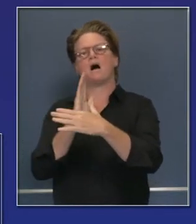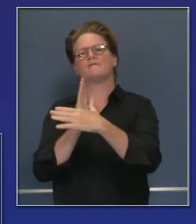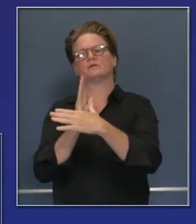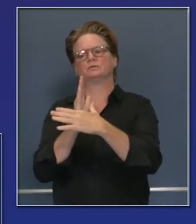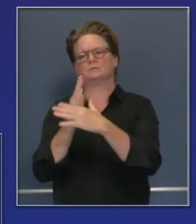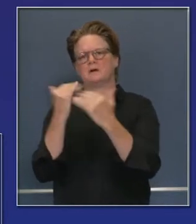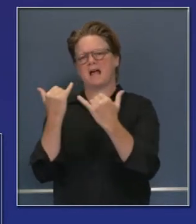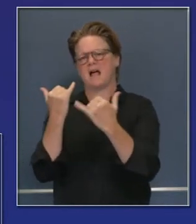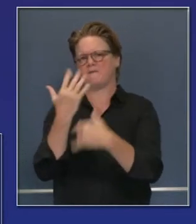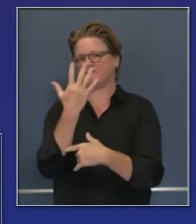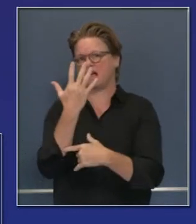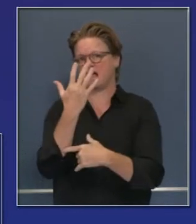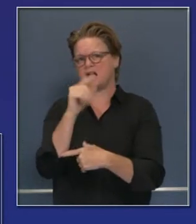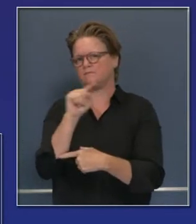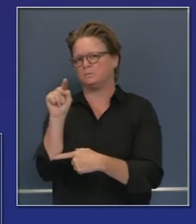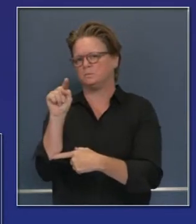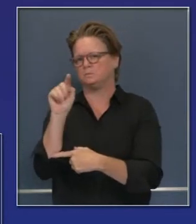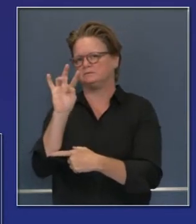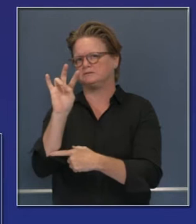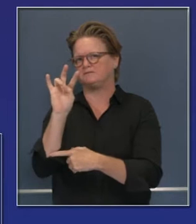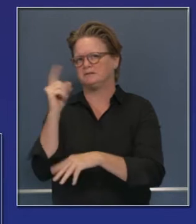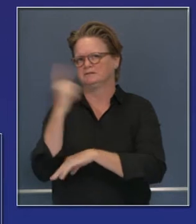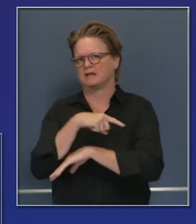resultados es entre 5 y 7 días.